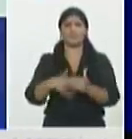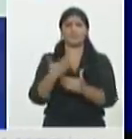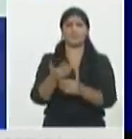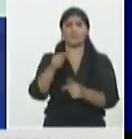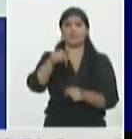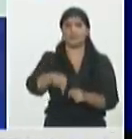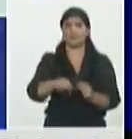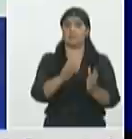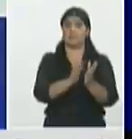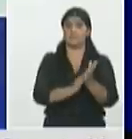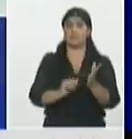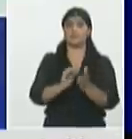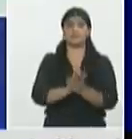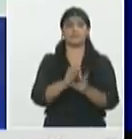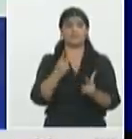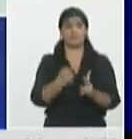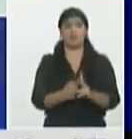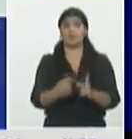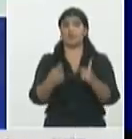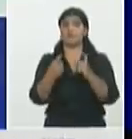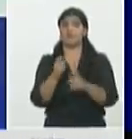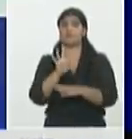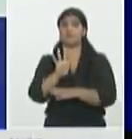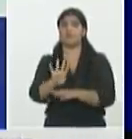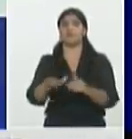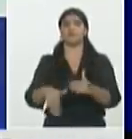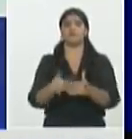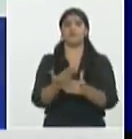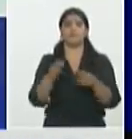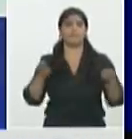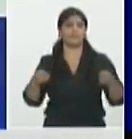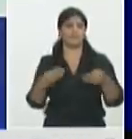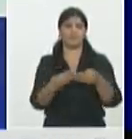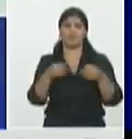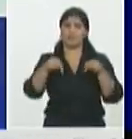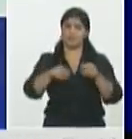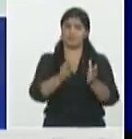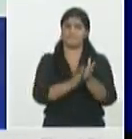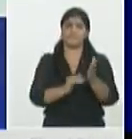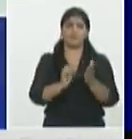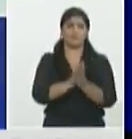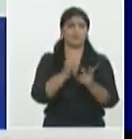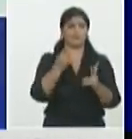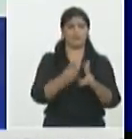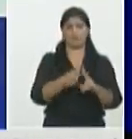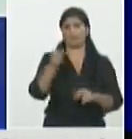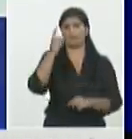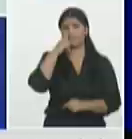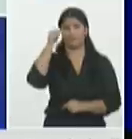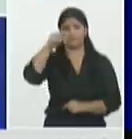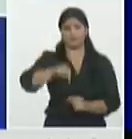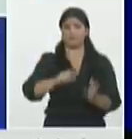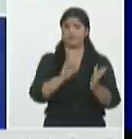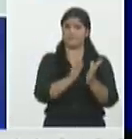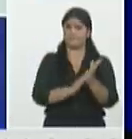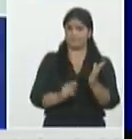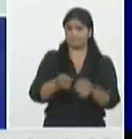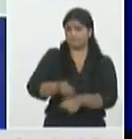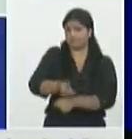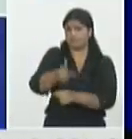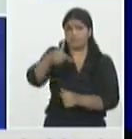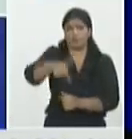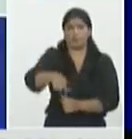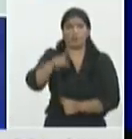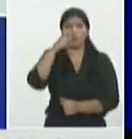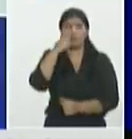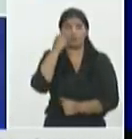todavía todavía nos quedan cuatro días que se dan cuenta que va a ser el mes y esperemos que